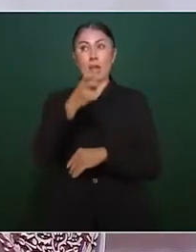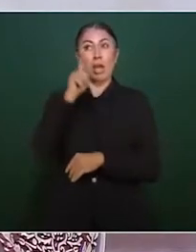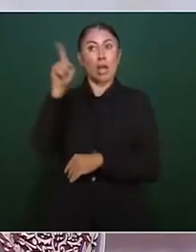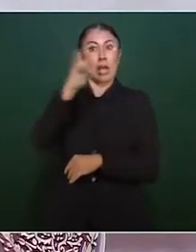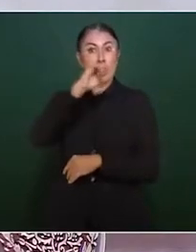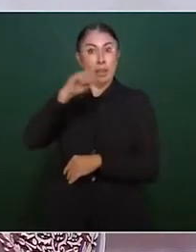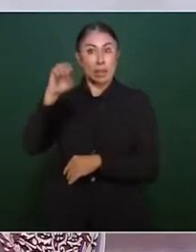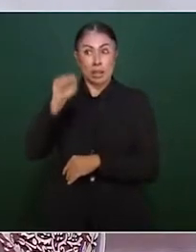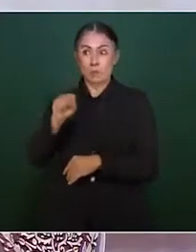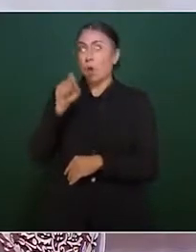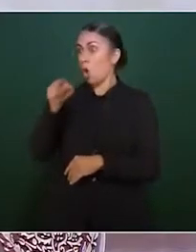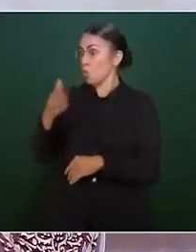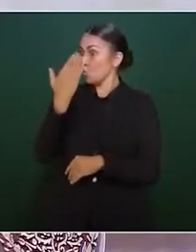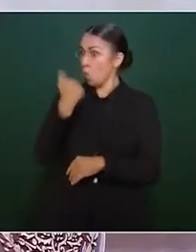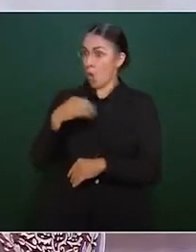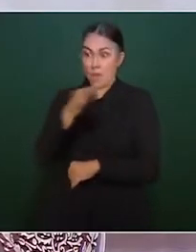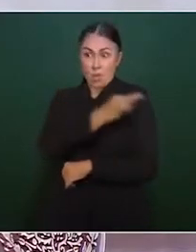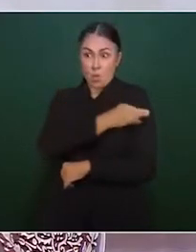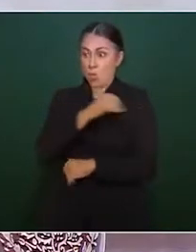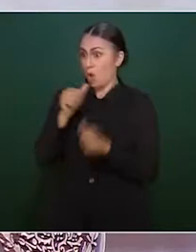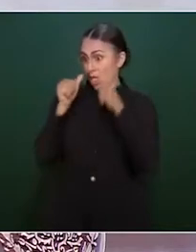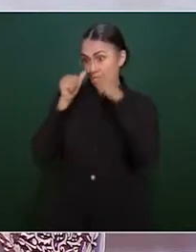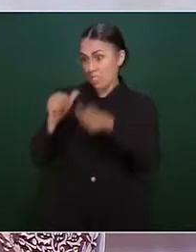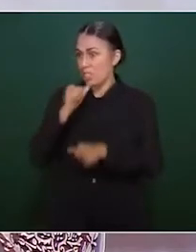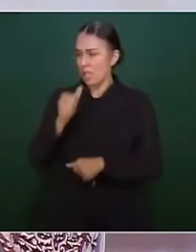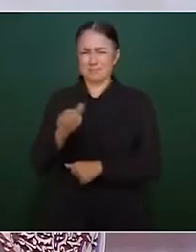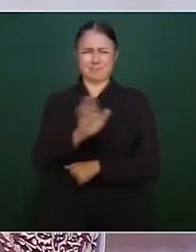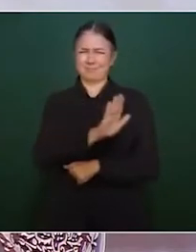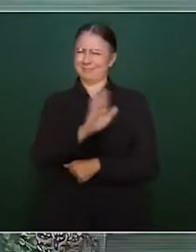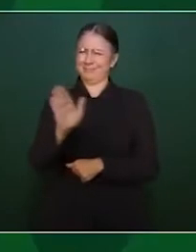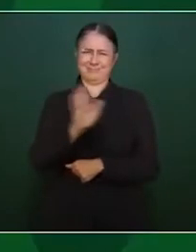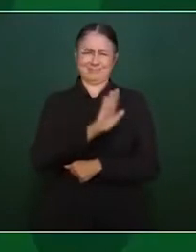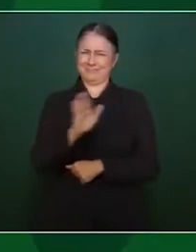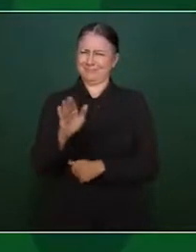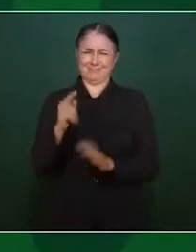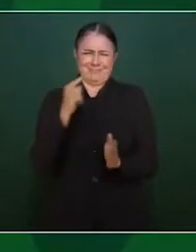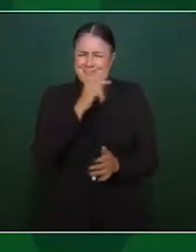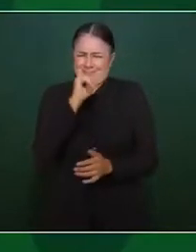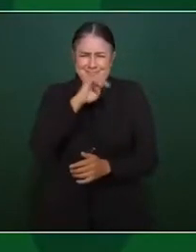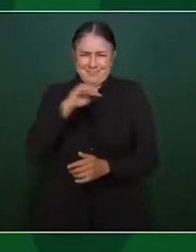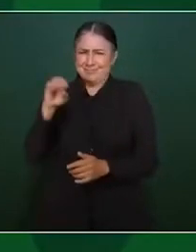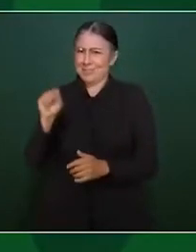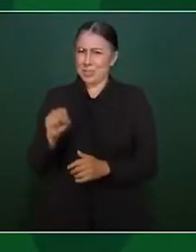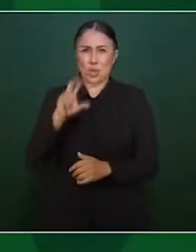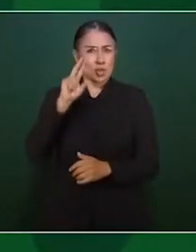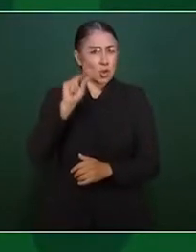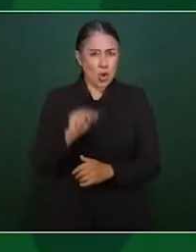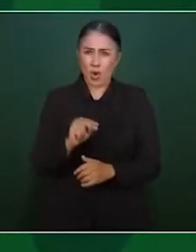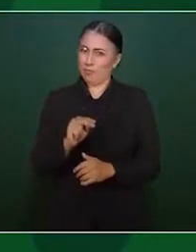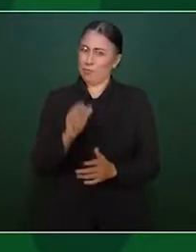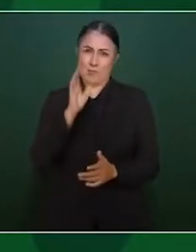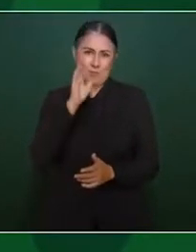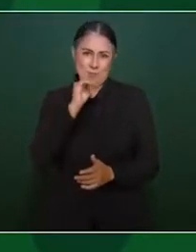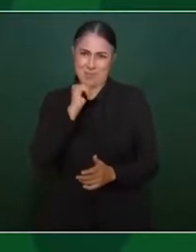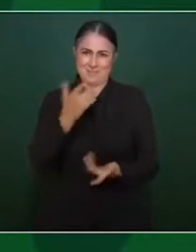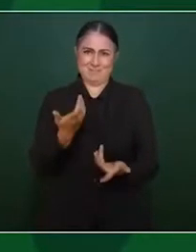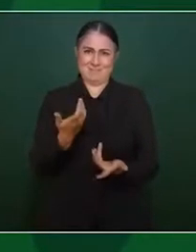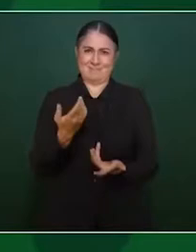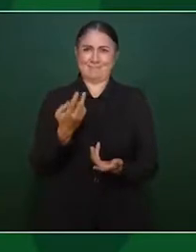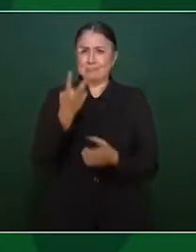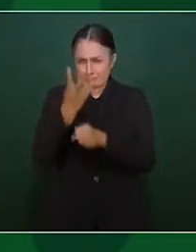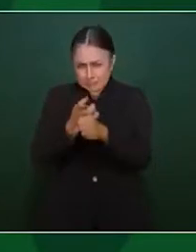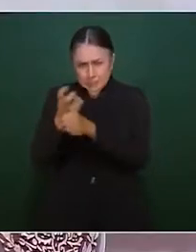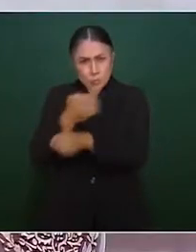están condicionados a presentar certificado de vacunación COVID. Invitamos a los usuarios a que verifiquen la